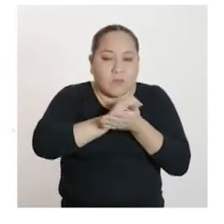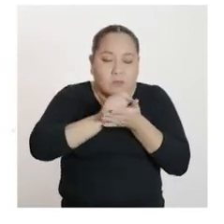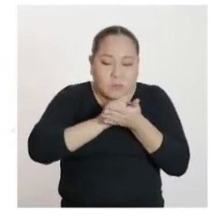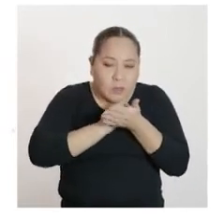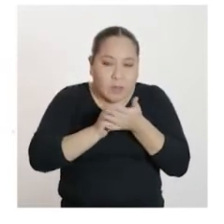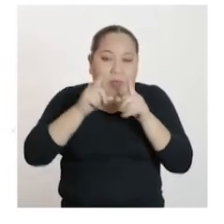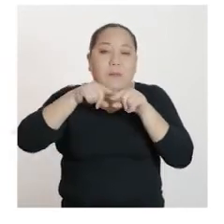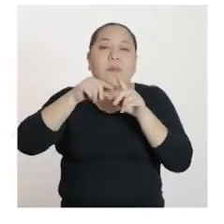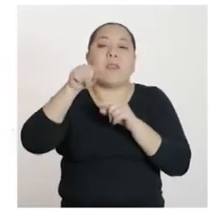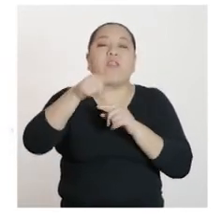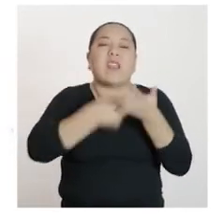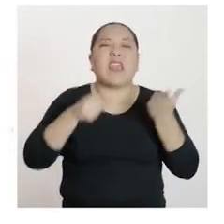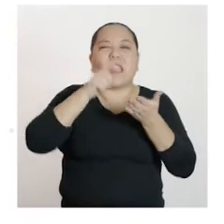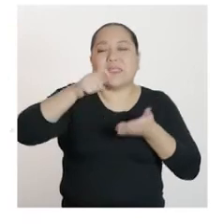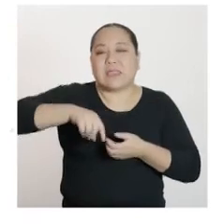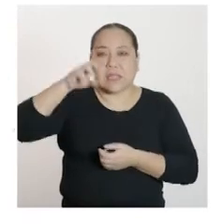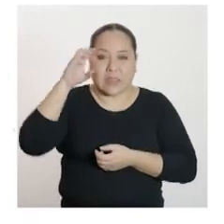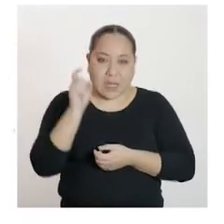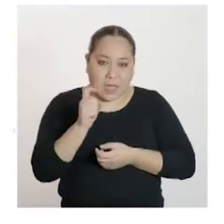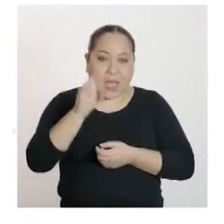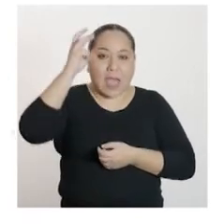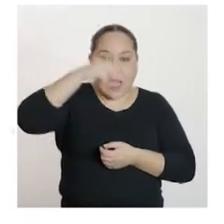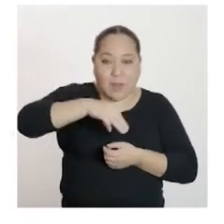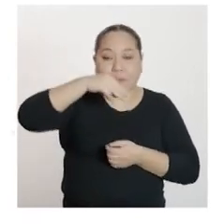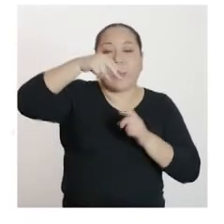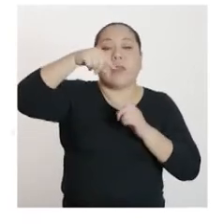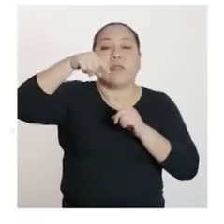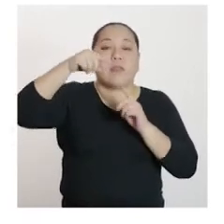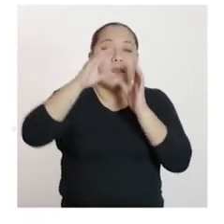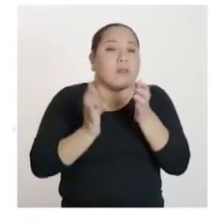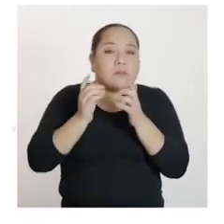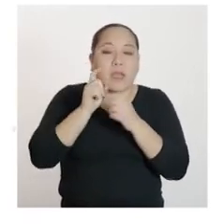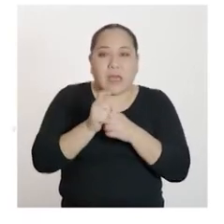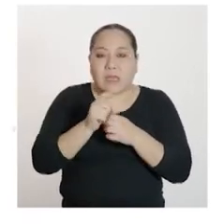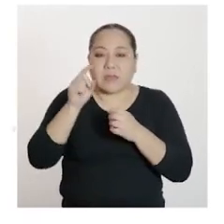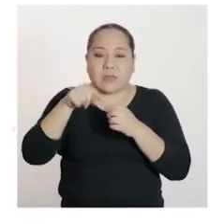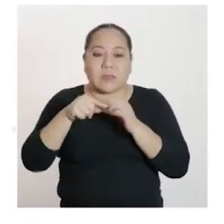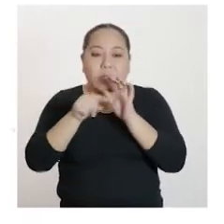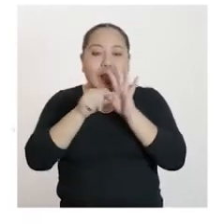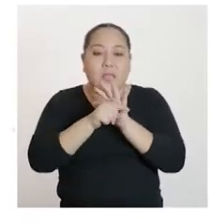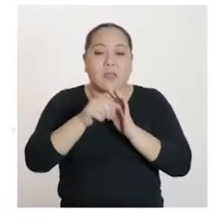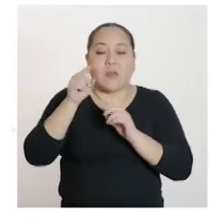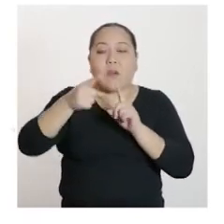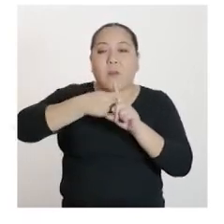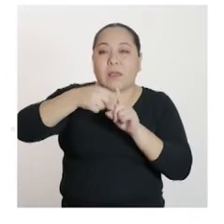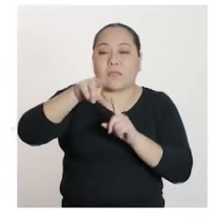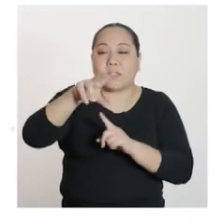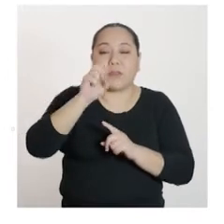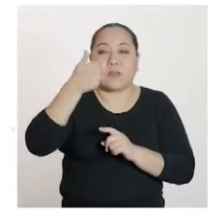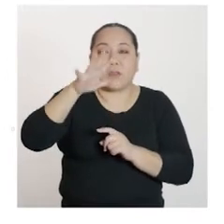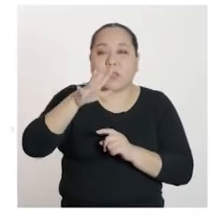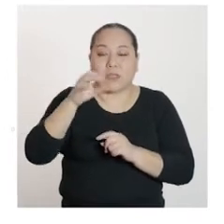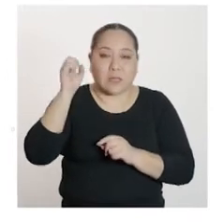decir, F de X igual a negativo 7X al cuadrado, más 315X,